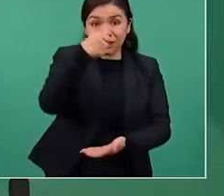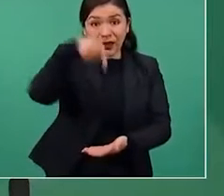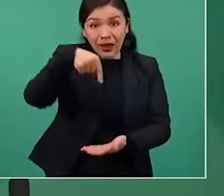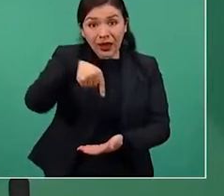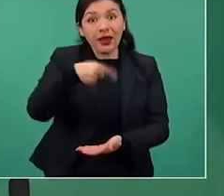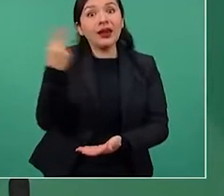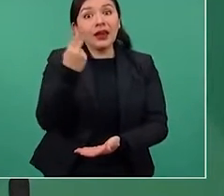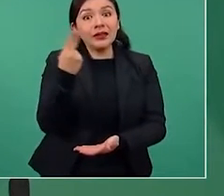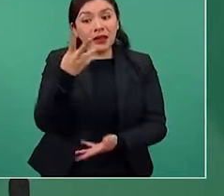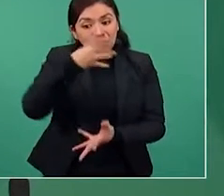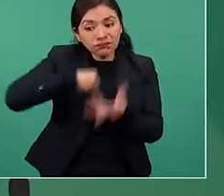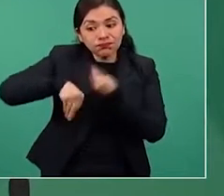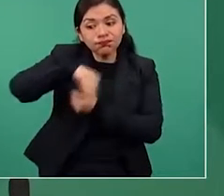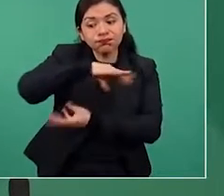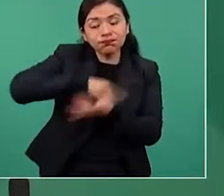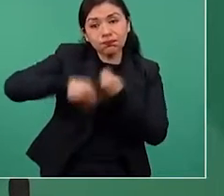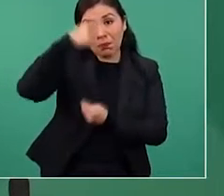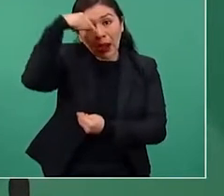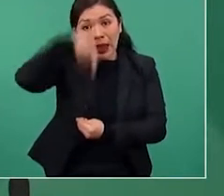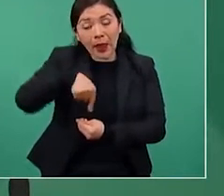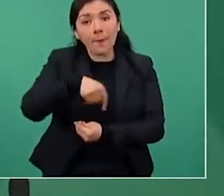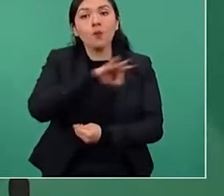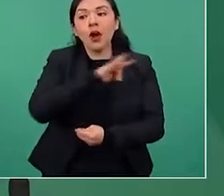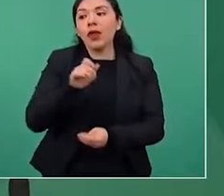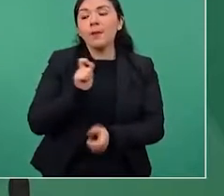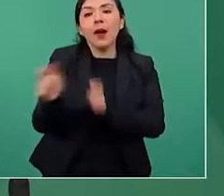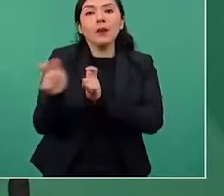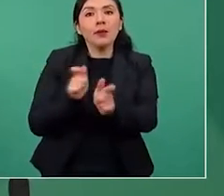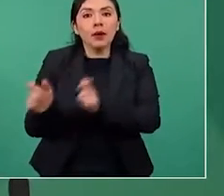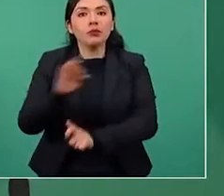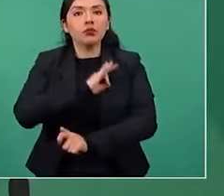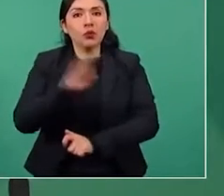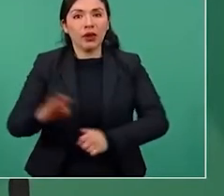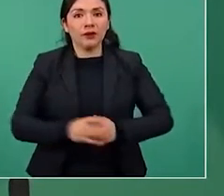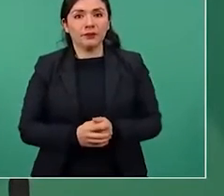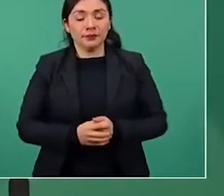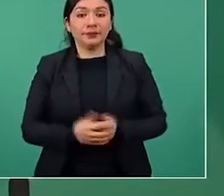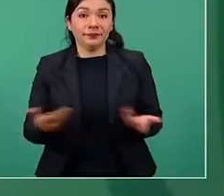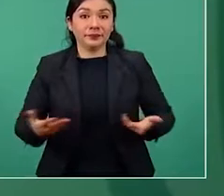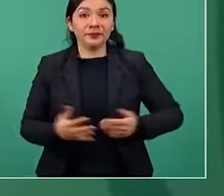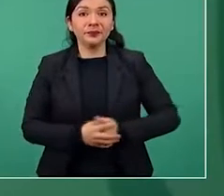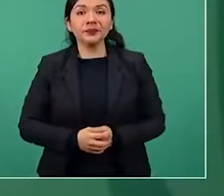liberar fondos de su presupuesto. A ver,